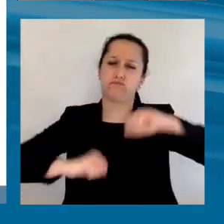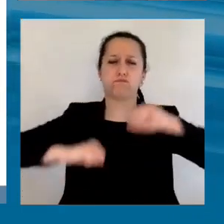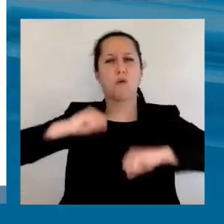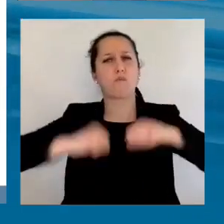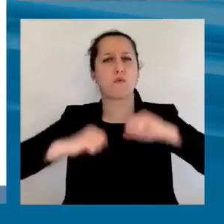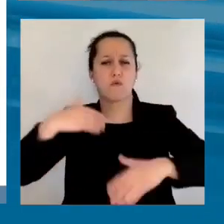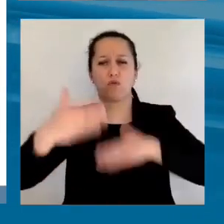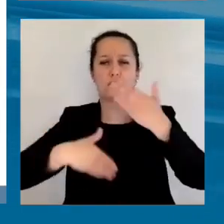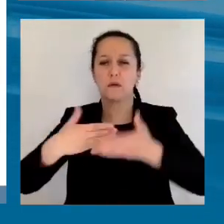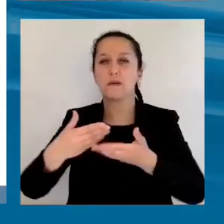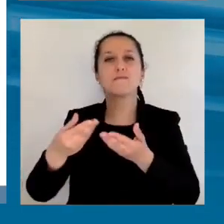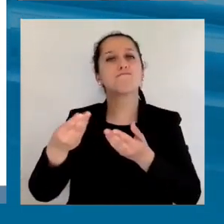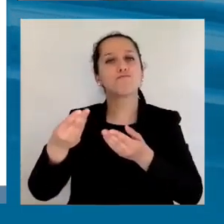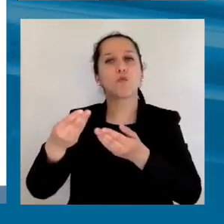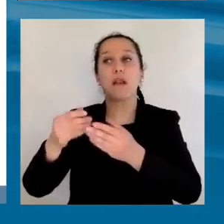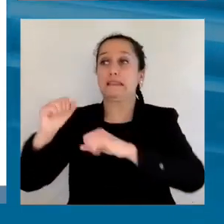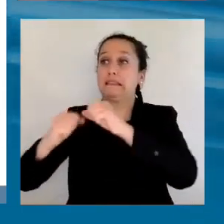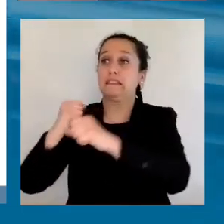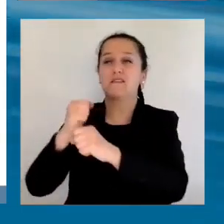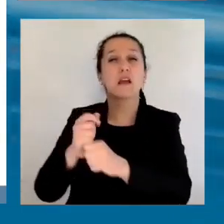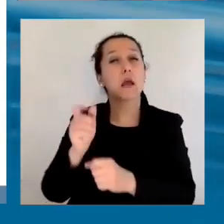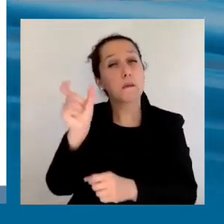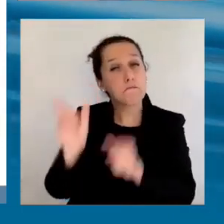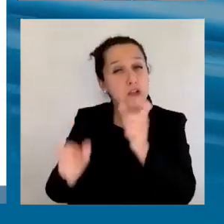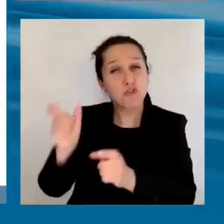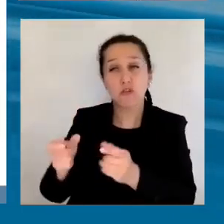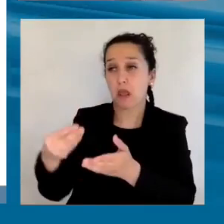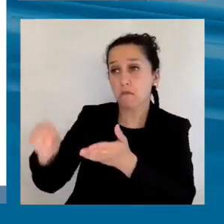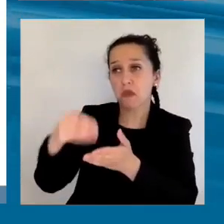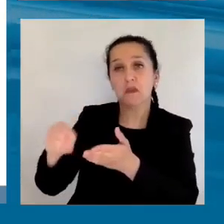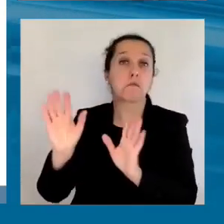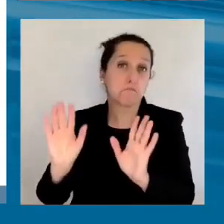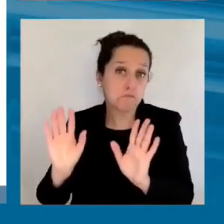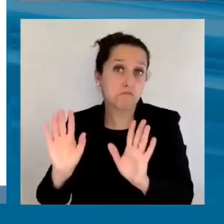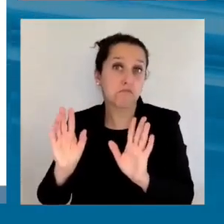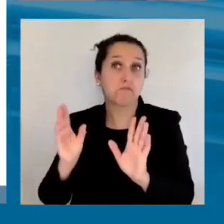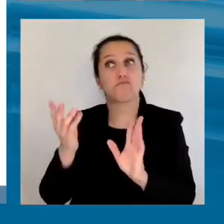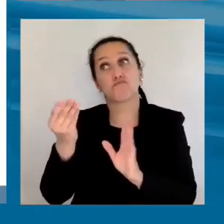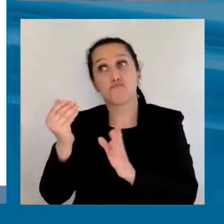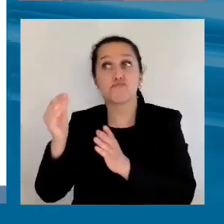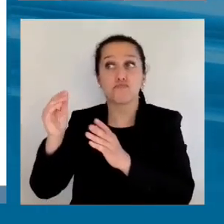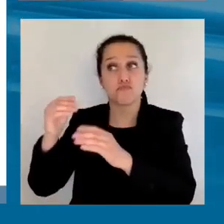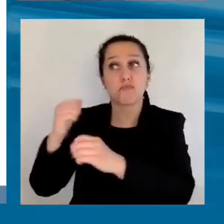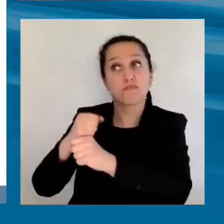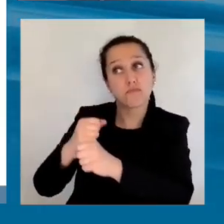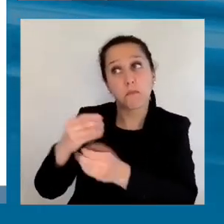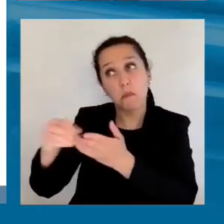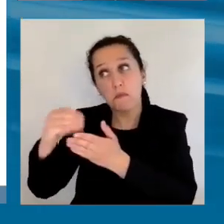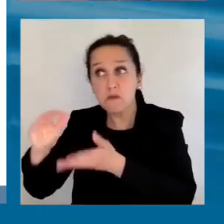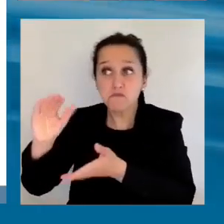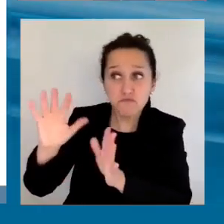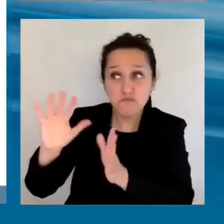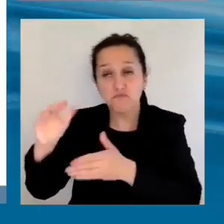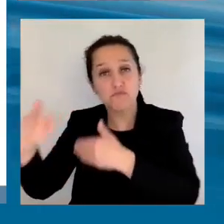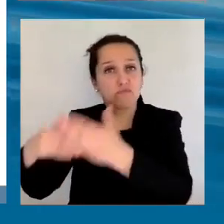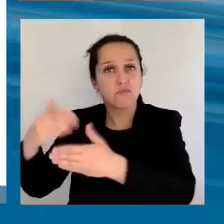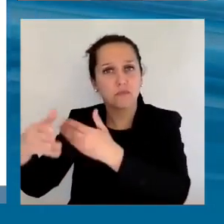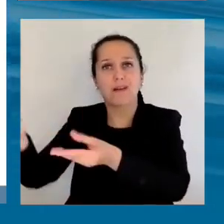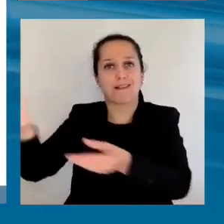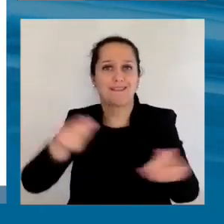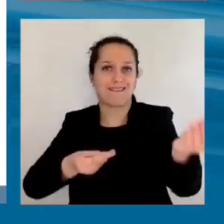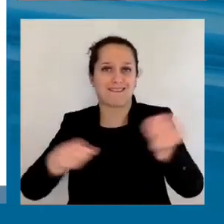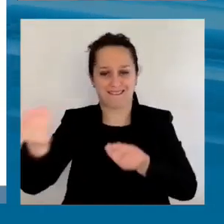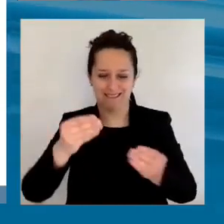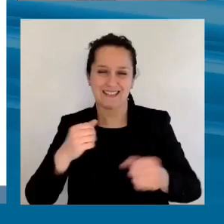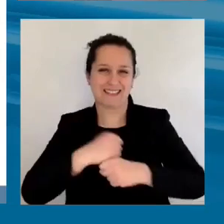costos más bajos, claro, con la mano de obra y las condiciones logísticas para producir esos productos. Y en términos de la gobernanza, bueno, se